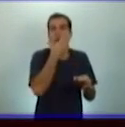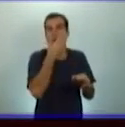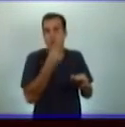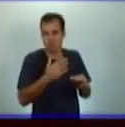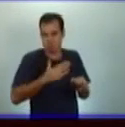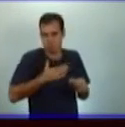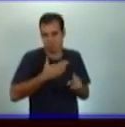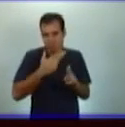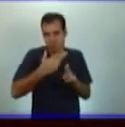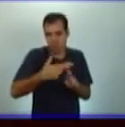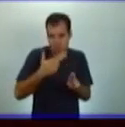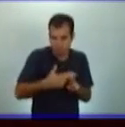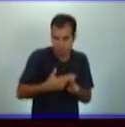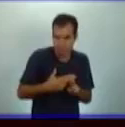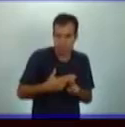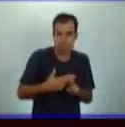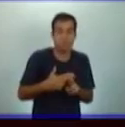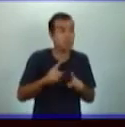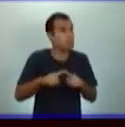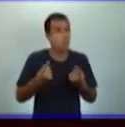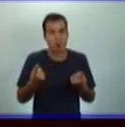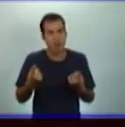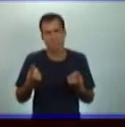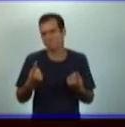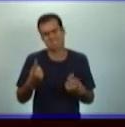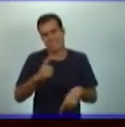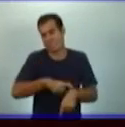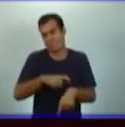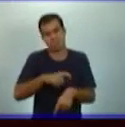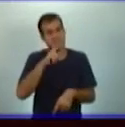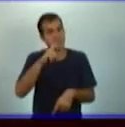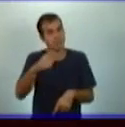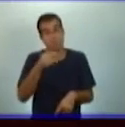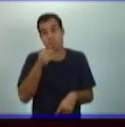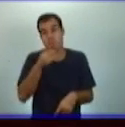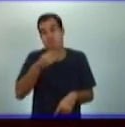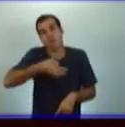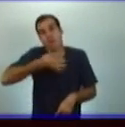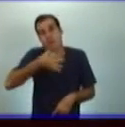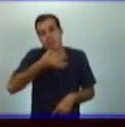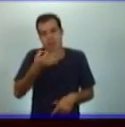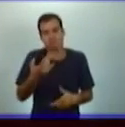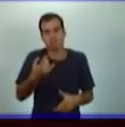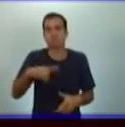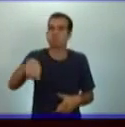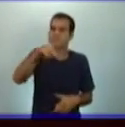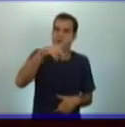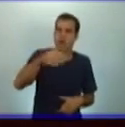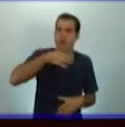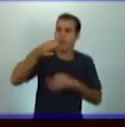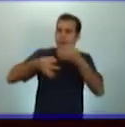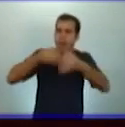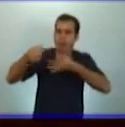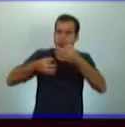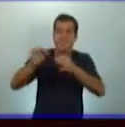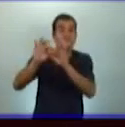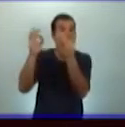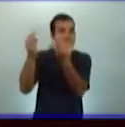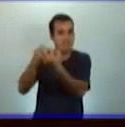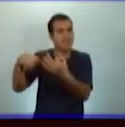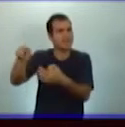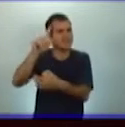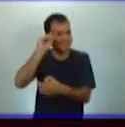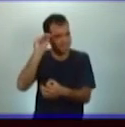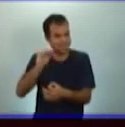qué? Bueno, no hay tiempo para abordar esos elementos. Conversa con la familia. Que si debe